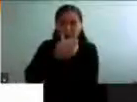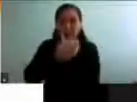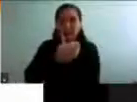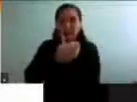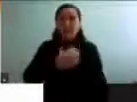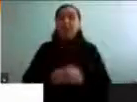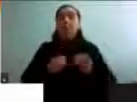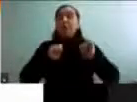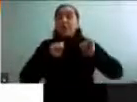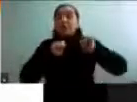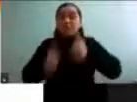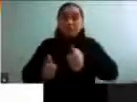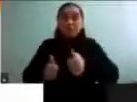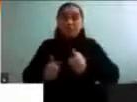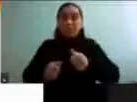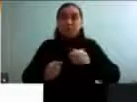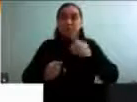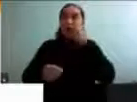las generaciones más jóvenes.